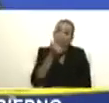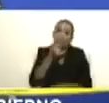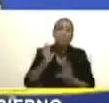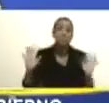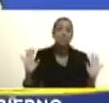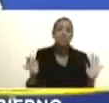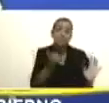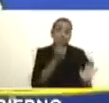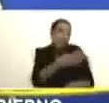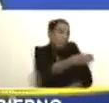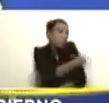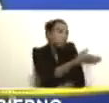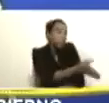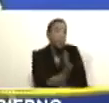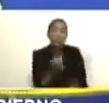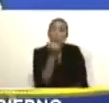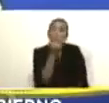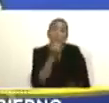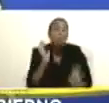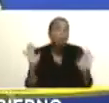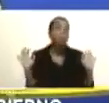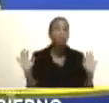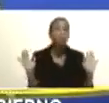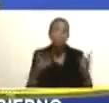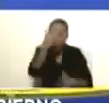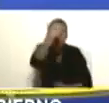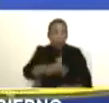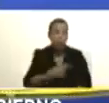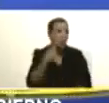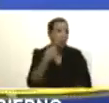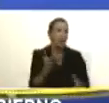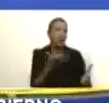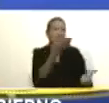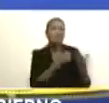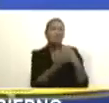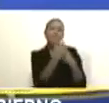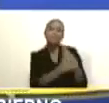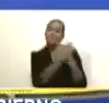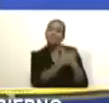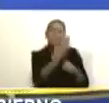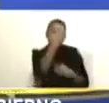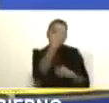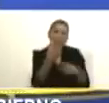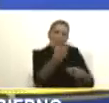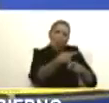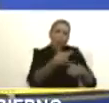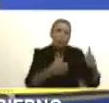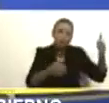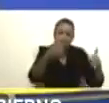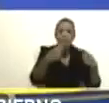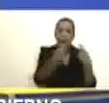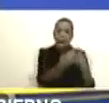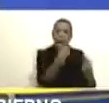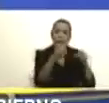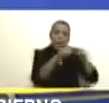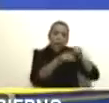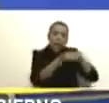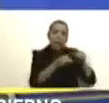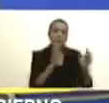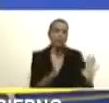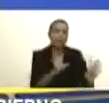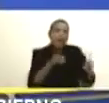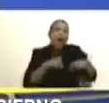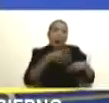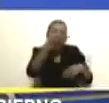opositores. Sé que ustedes no son benevolentes con el gobierno. Escucho sus críticas, aunque no las comparta.